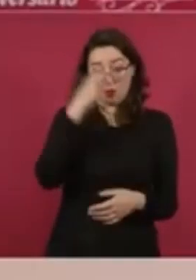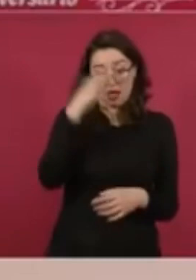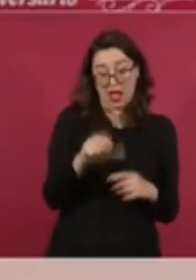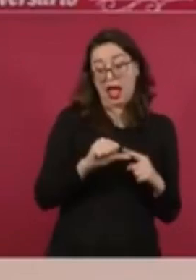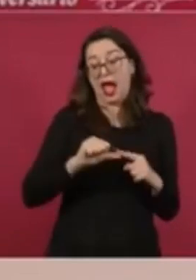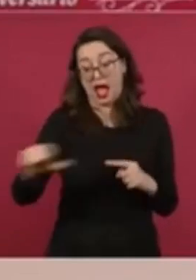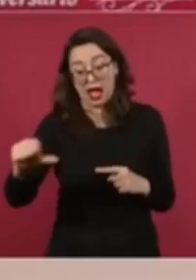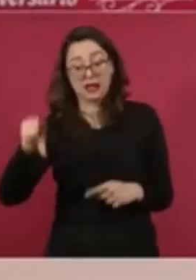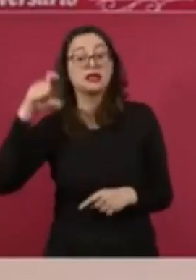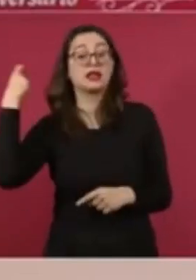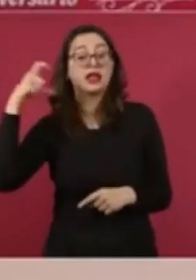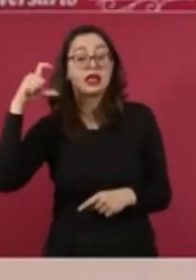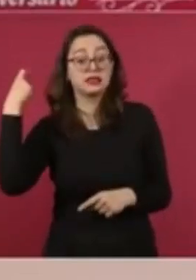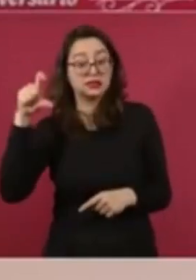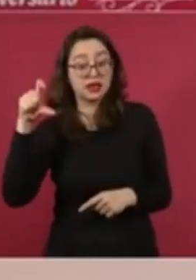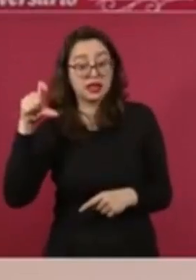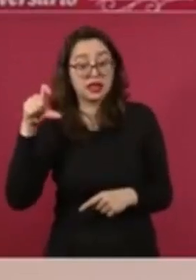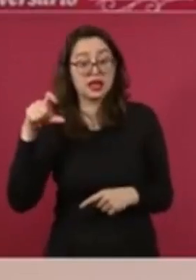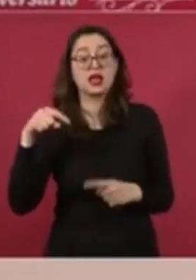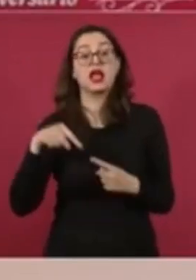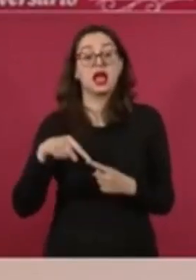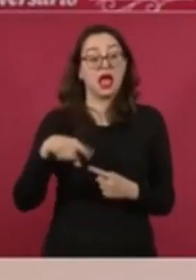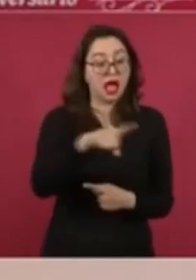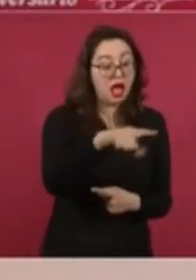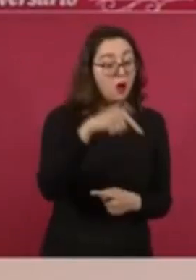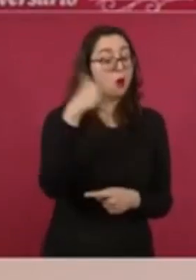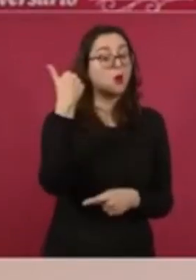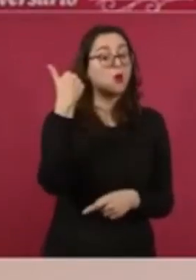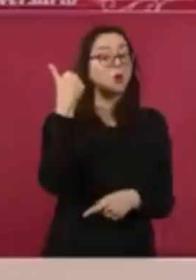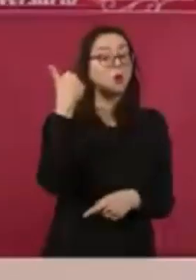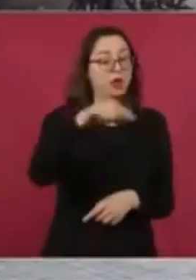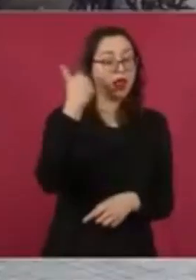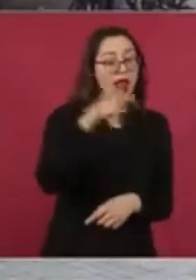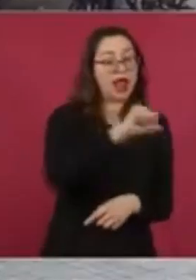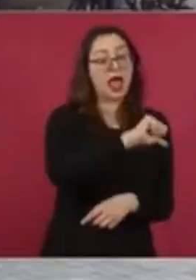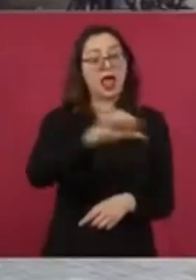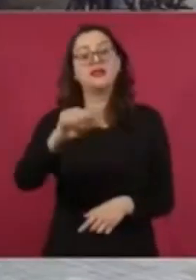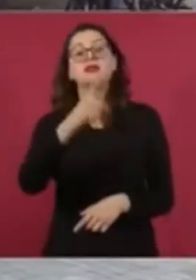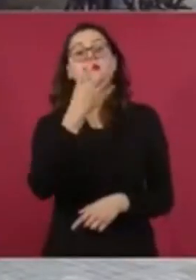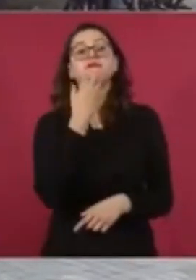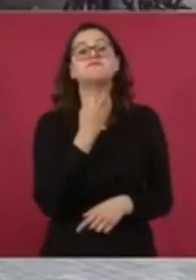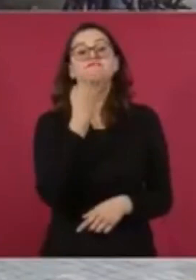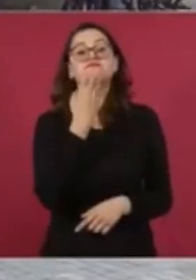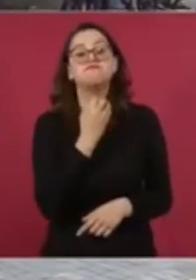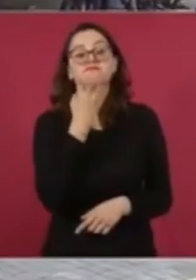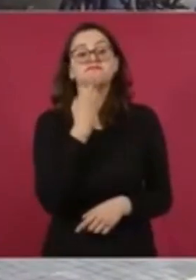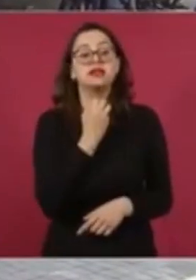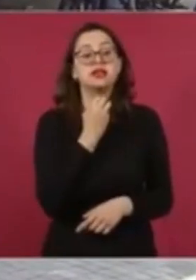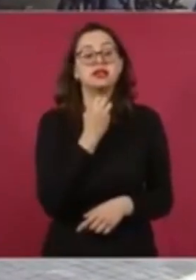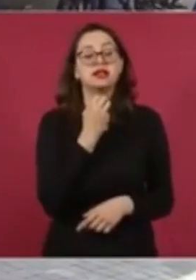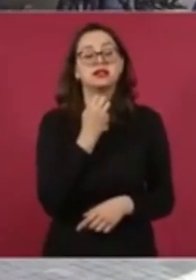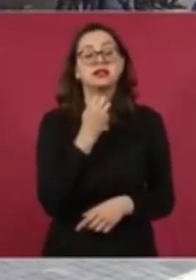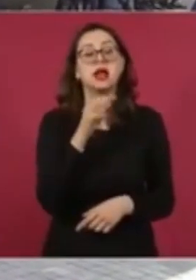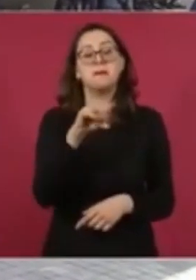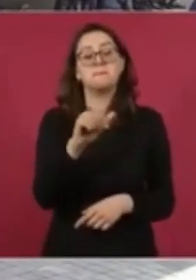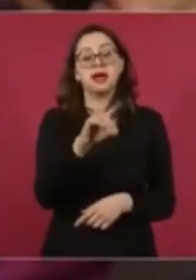Querétaro, Guadalajara, Tepic, Mazatlán y Nogales,